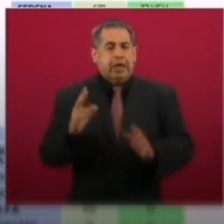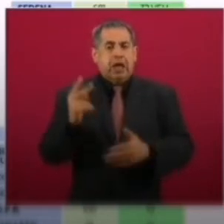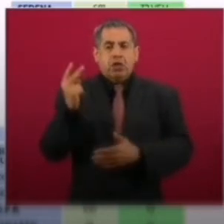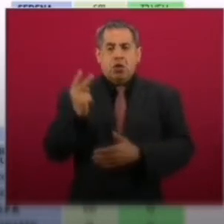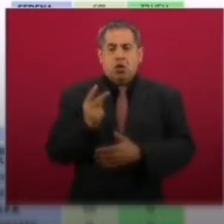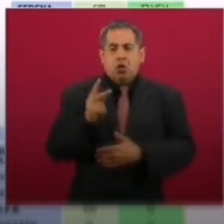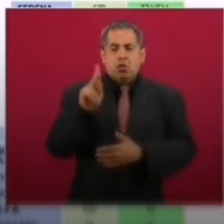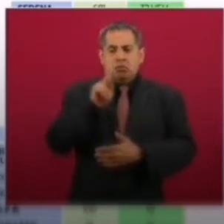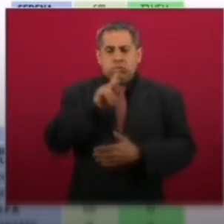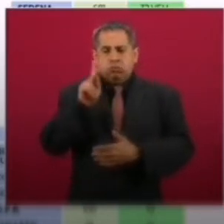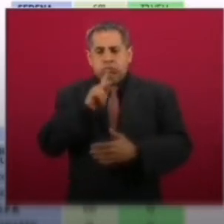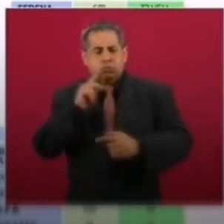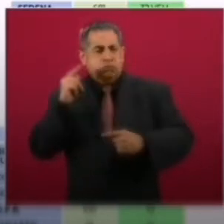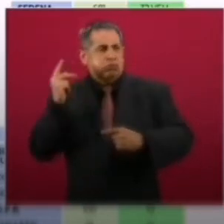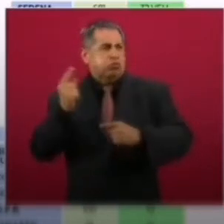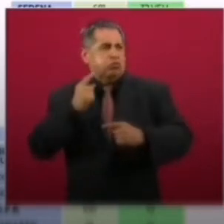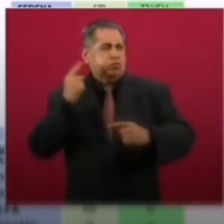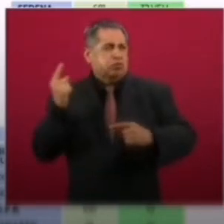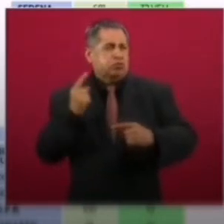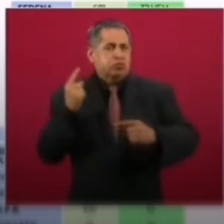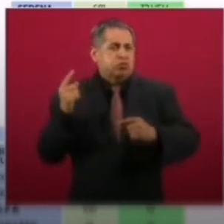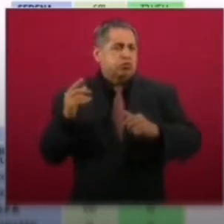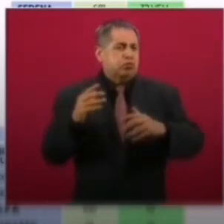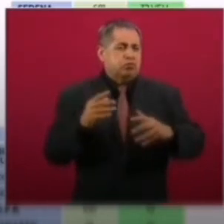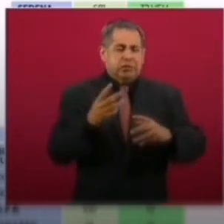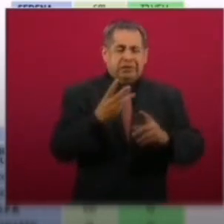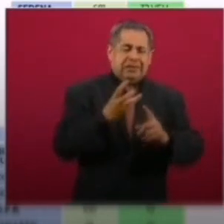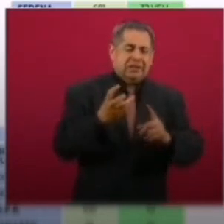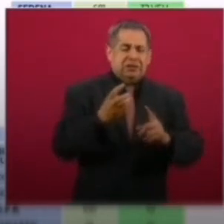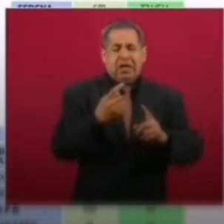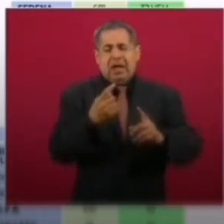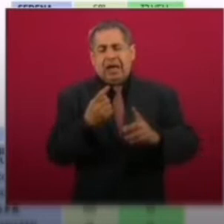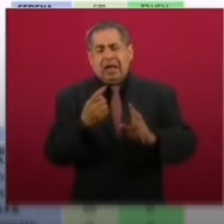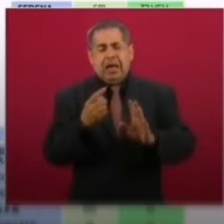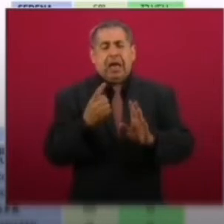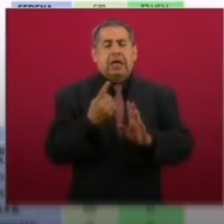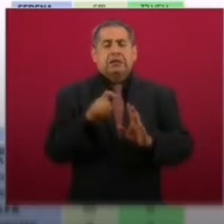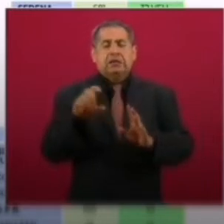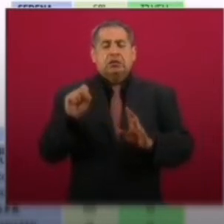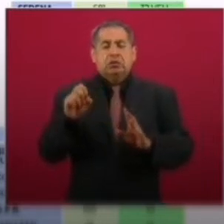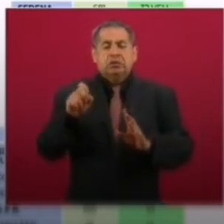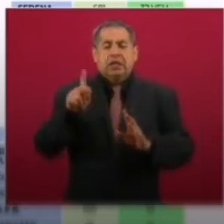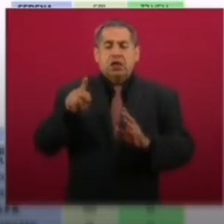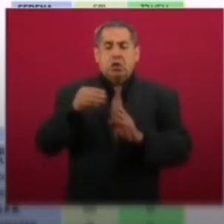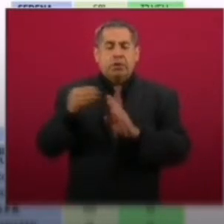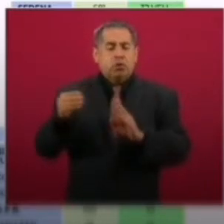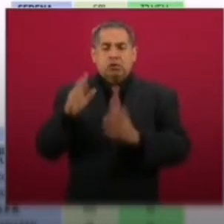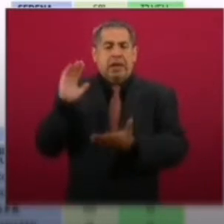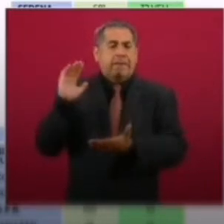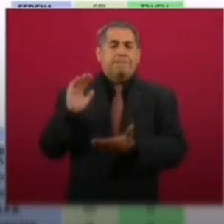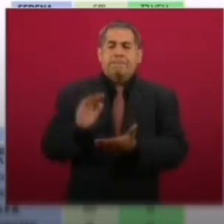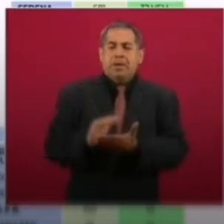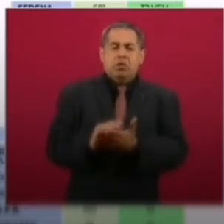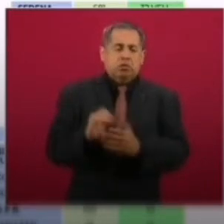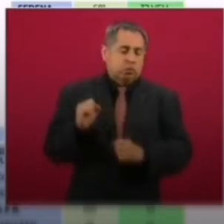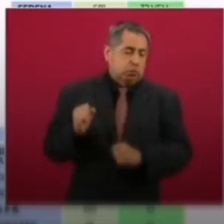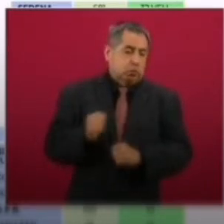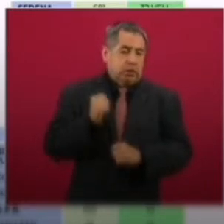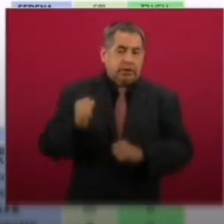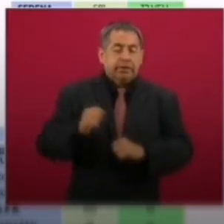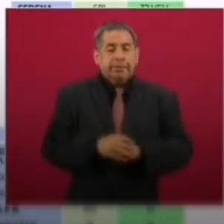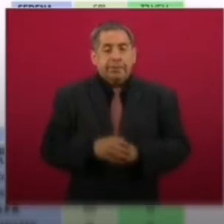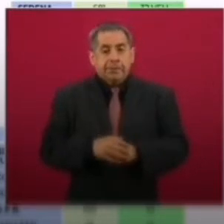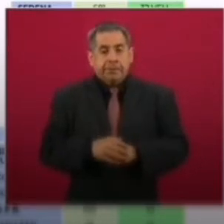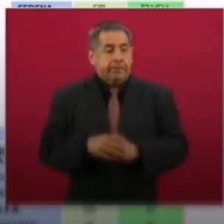ya los vientos quiere decir que están entre cientos, cien y ciento sesenta kilómetros por hora, afortunadamente. Del